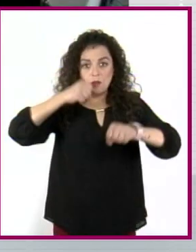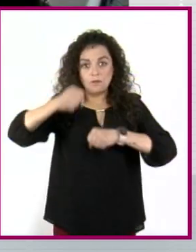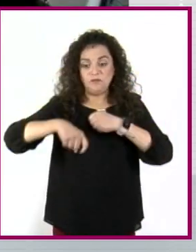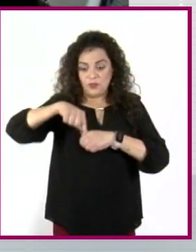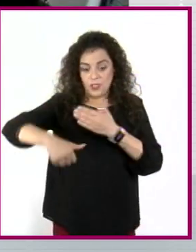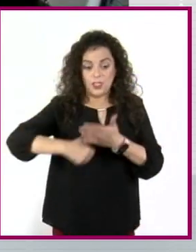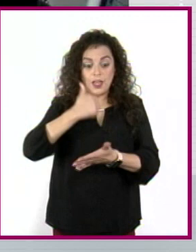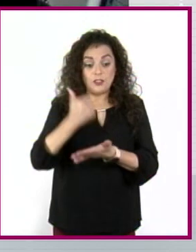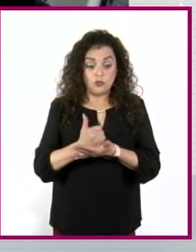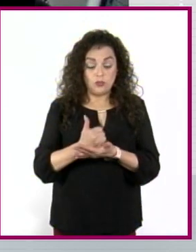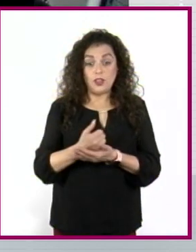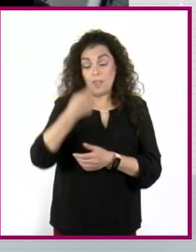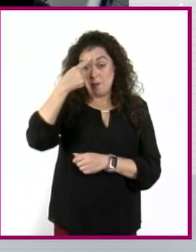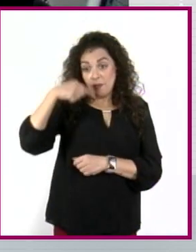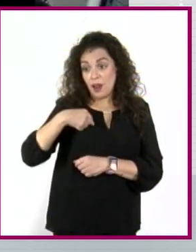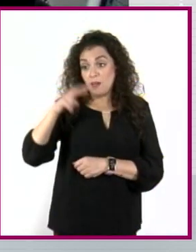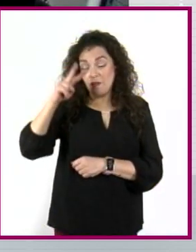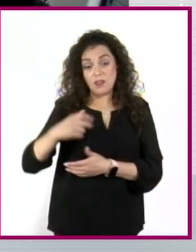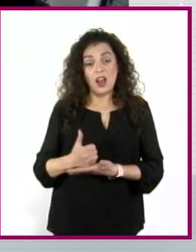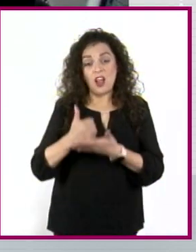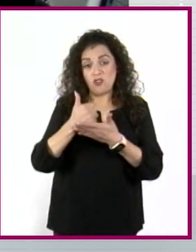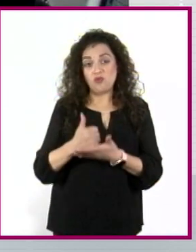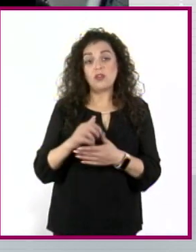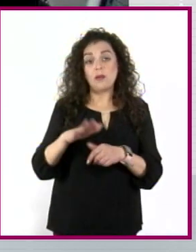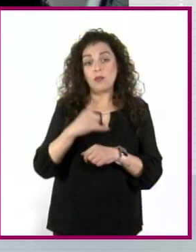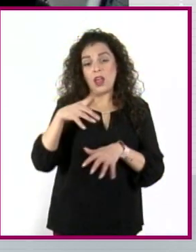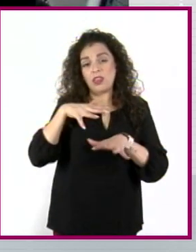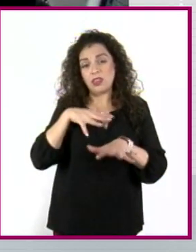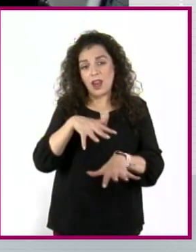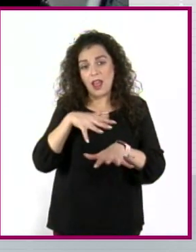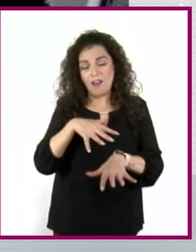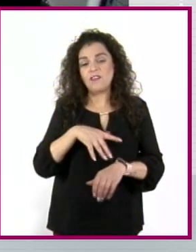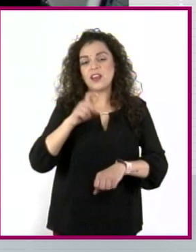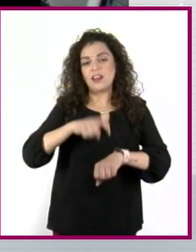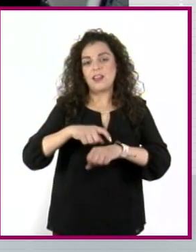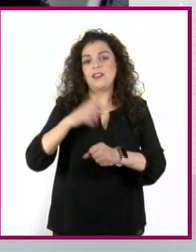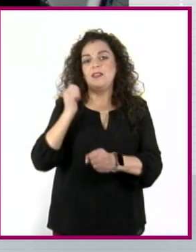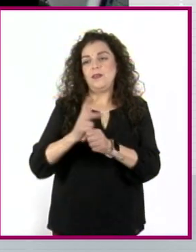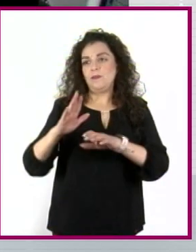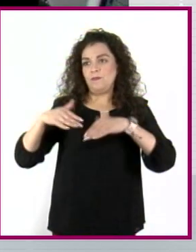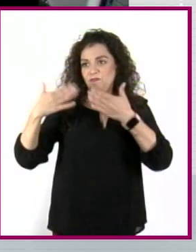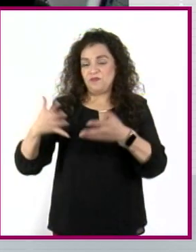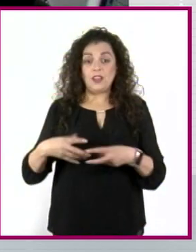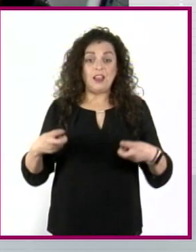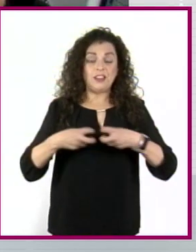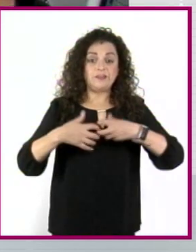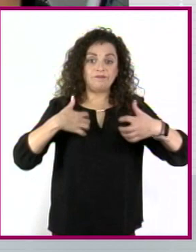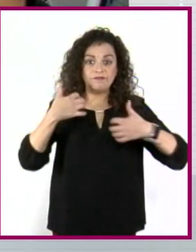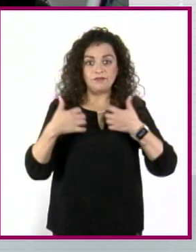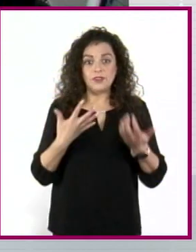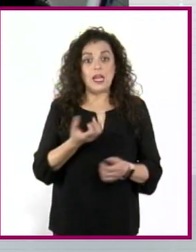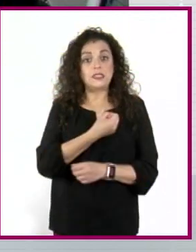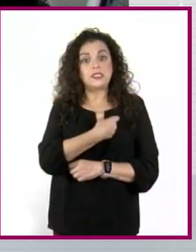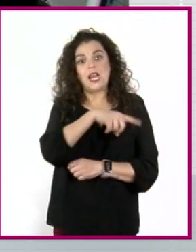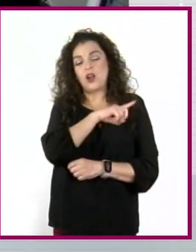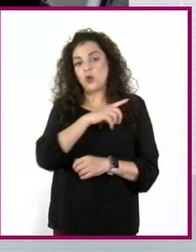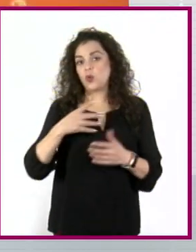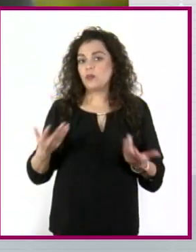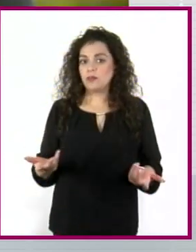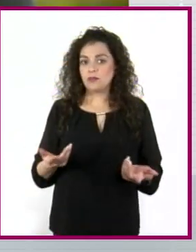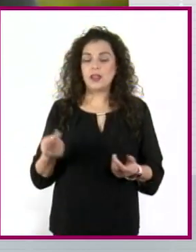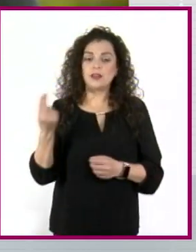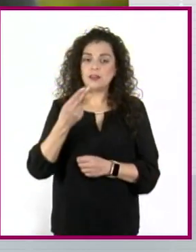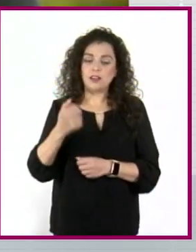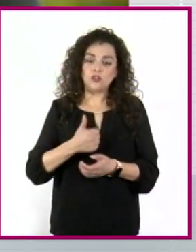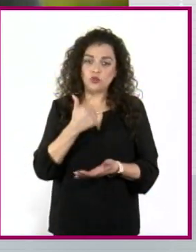cosas. Desde el problema del tiempo, el tráfico, el estrés, la salud, hasta es mi aporte a tener una ciudad más